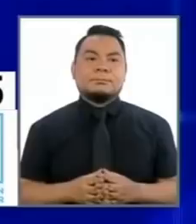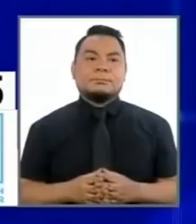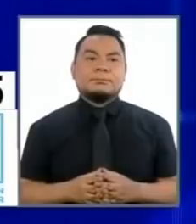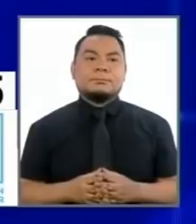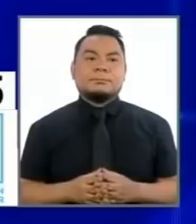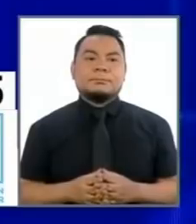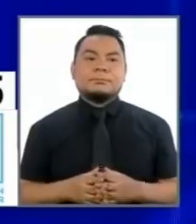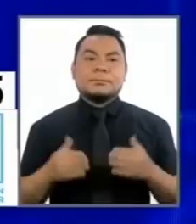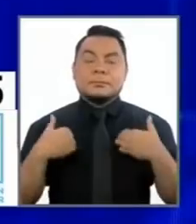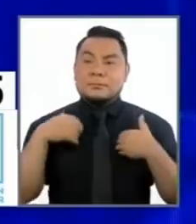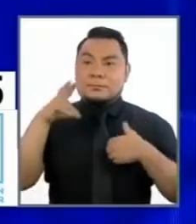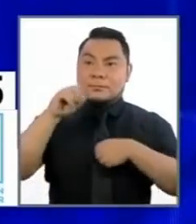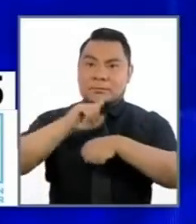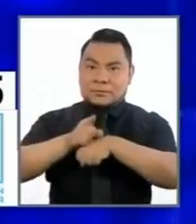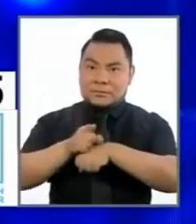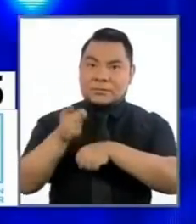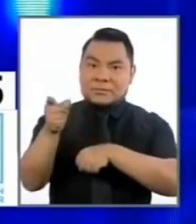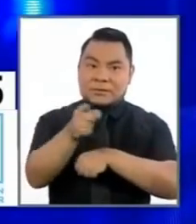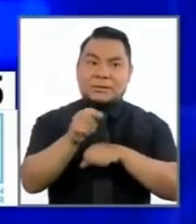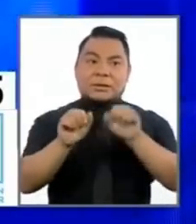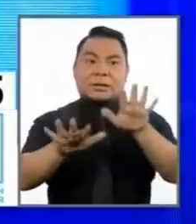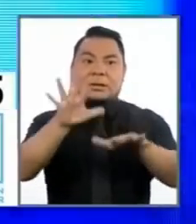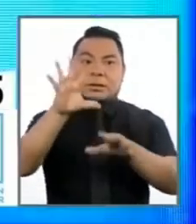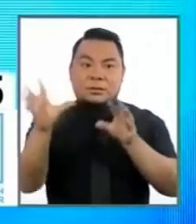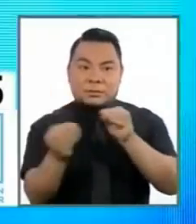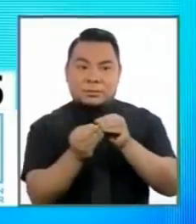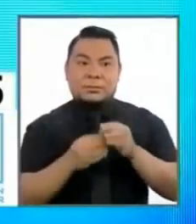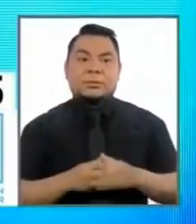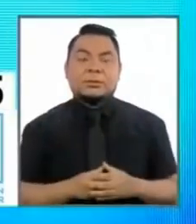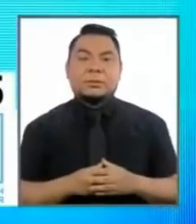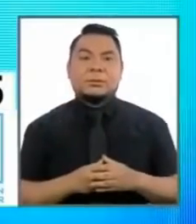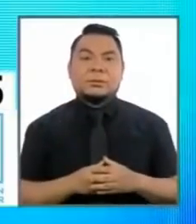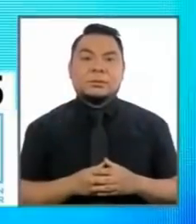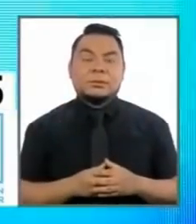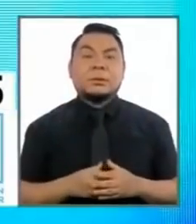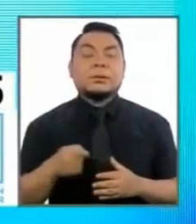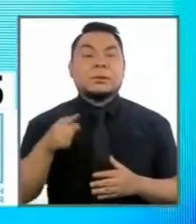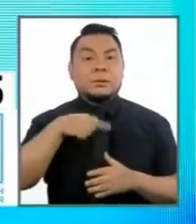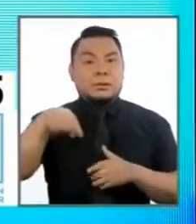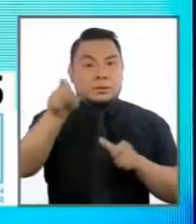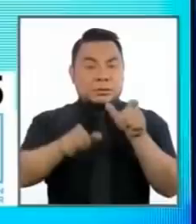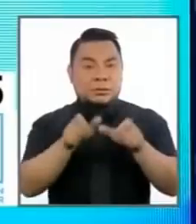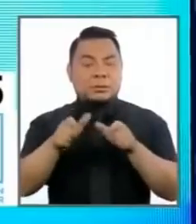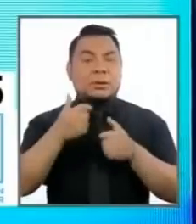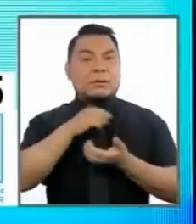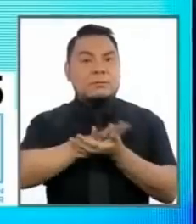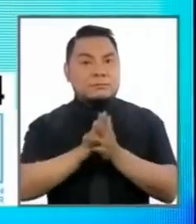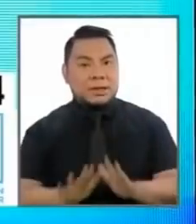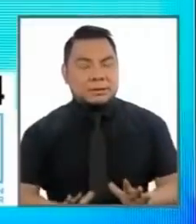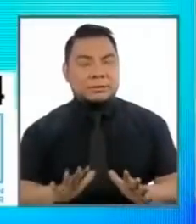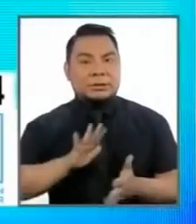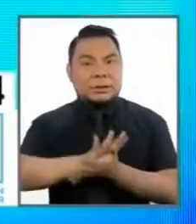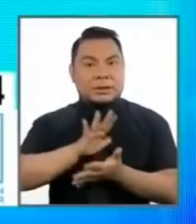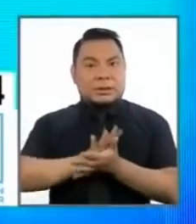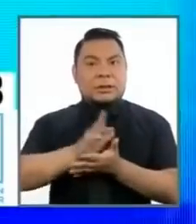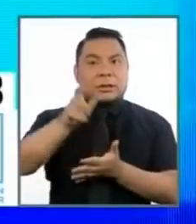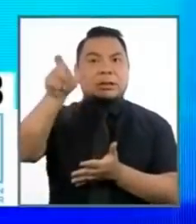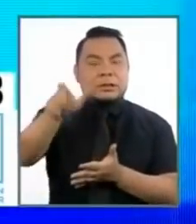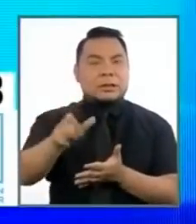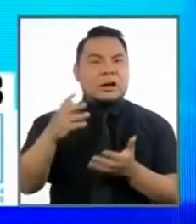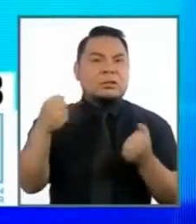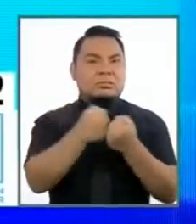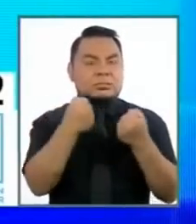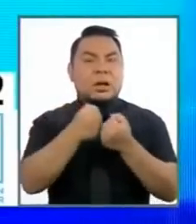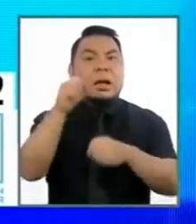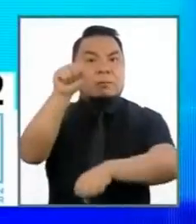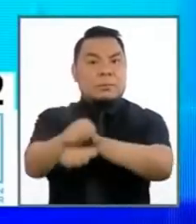Tiene 30 segundos. Le quedan 15 más. Todo delito menor que quita la paz y tranquilidad a un peruano tendrá pena de cárceles efectiva,